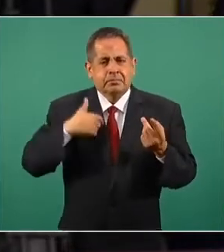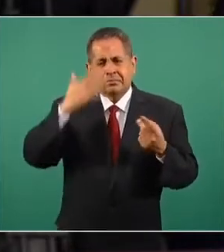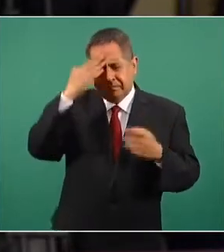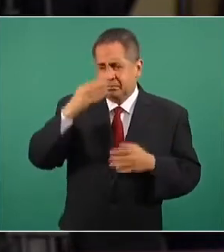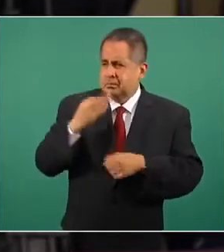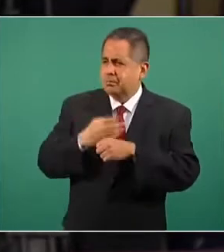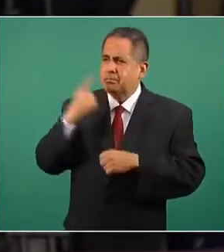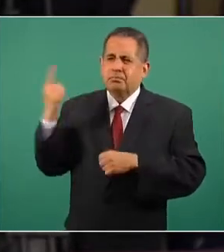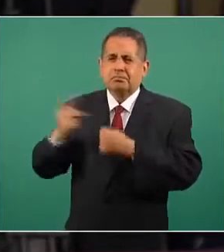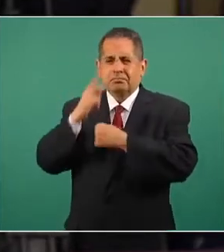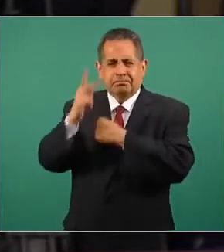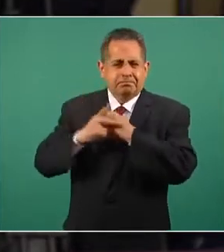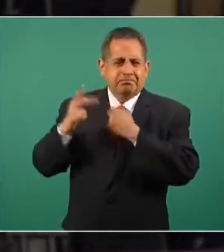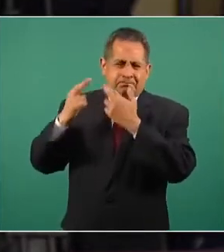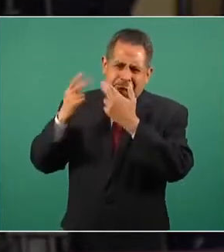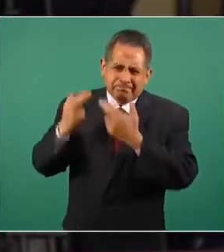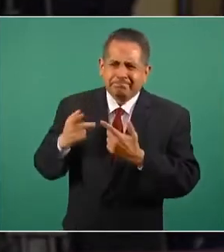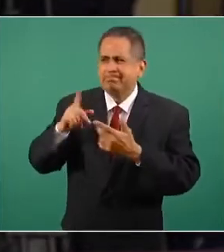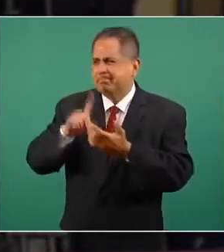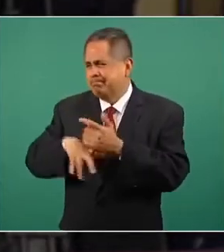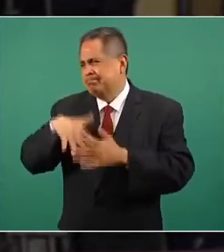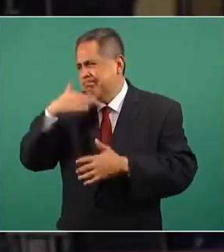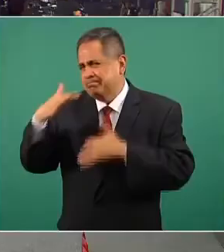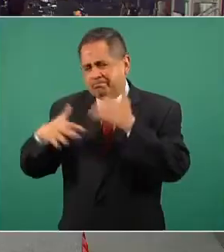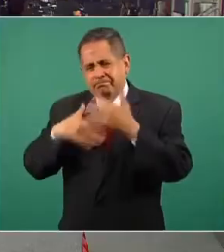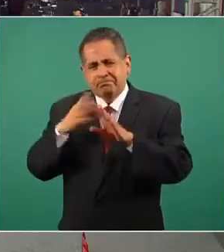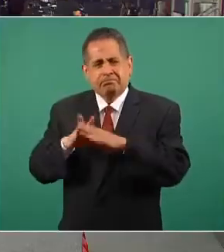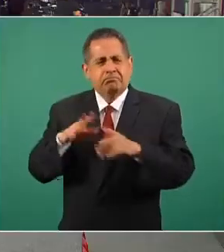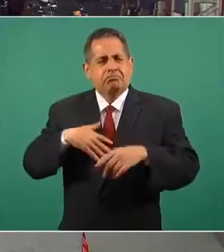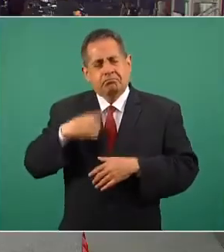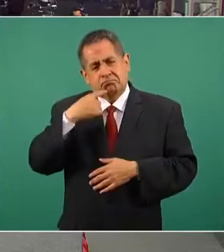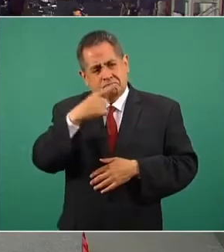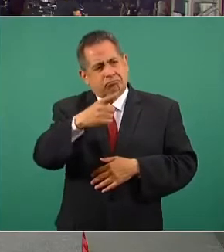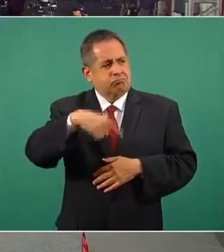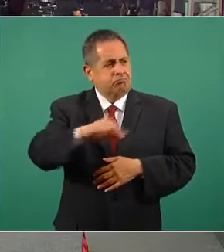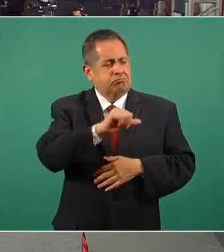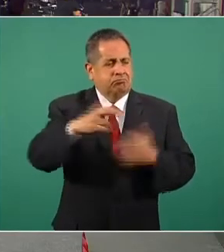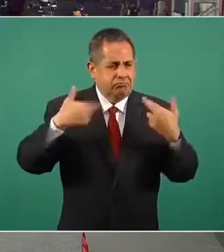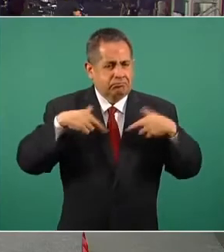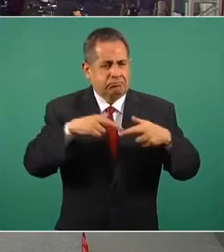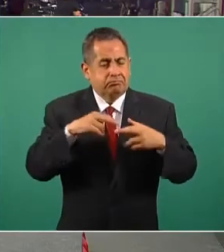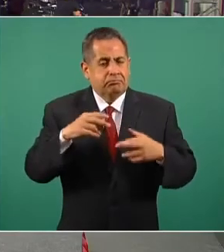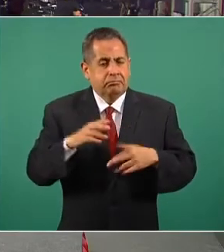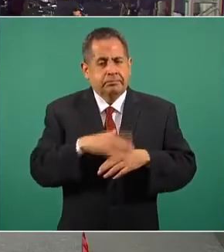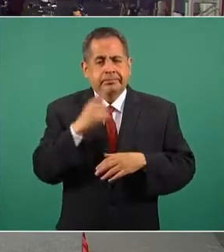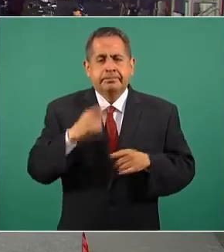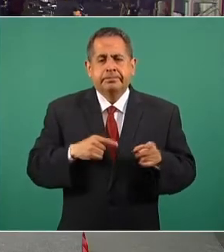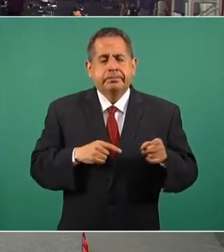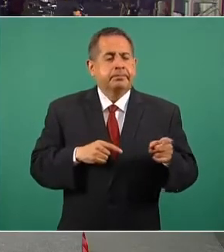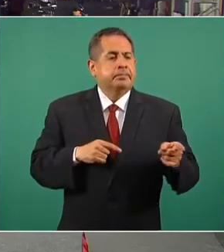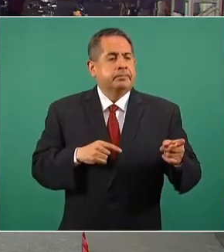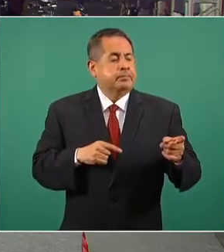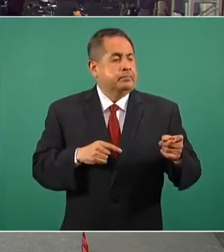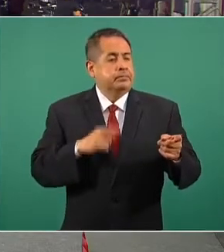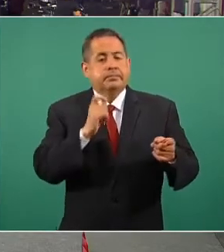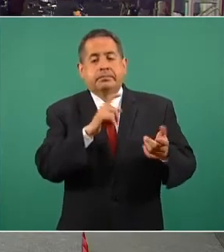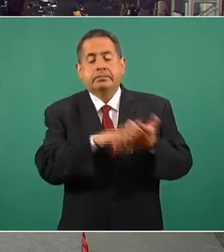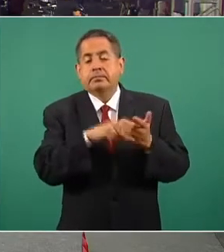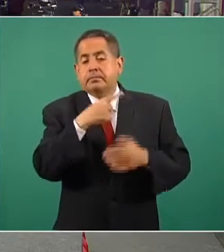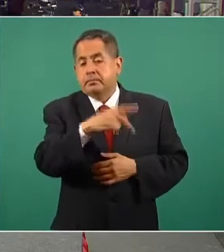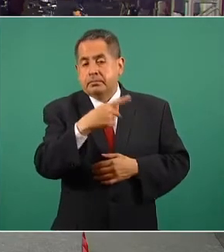muy destrozado, con mucha corrupción y todo. Y yo le dije a los maestros, porque ellos cuando reciben